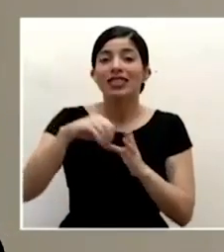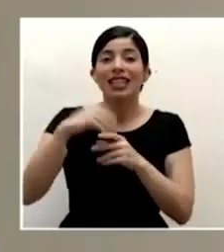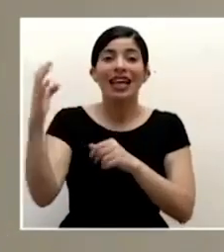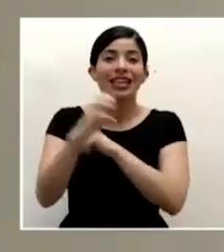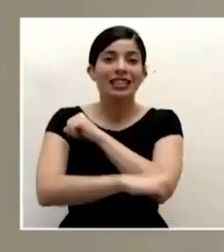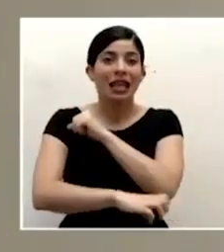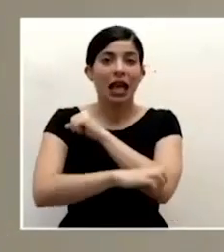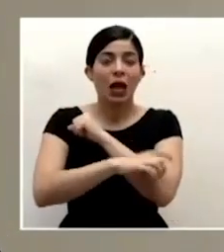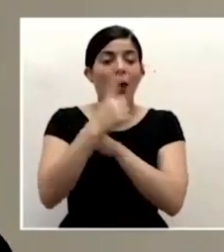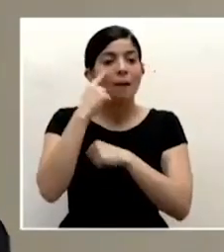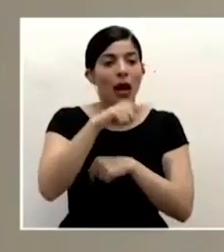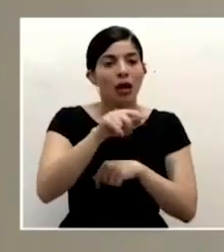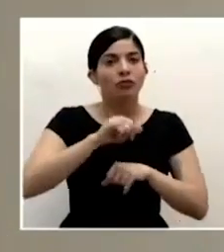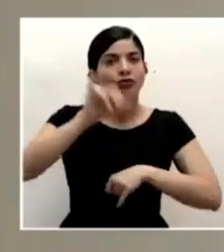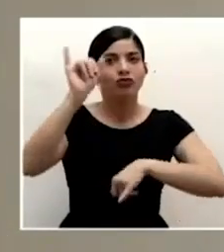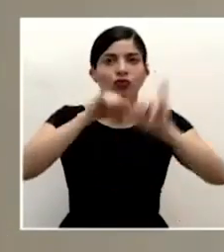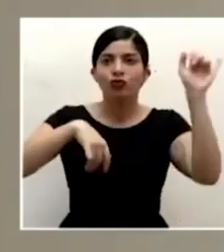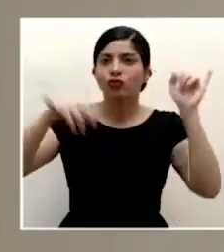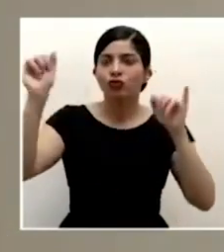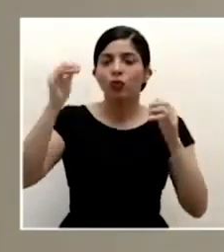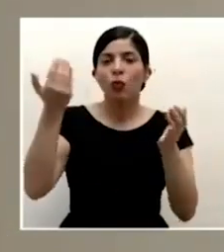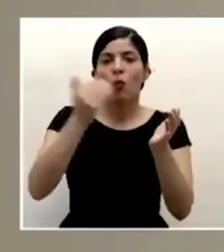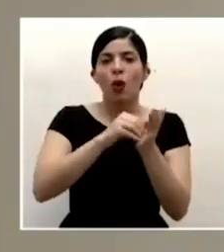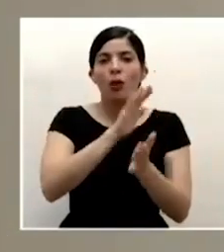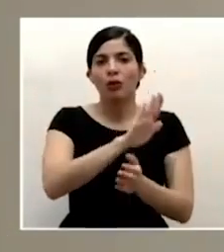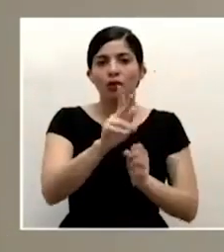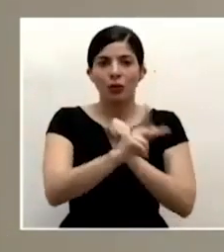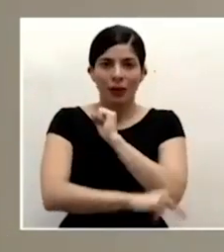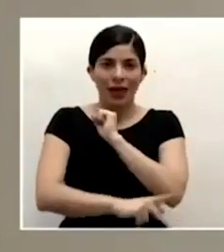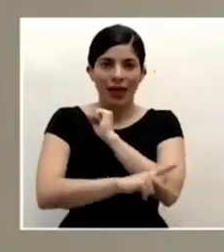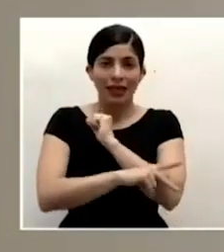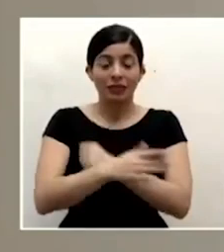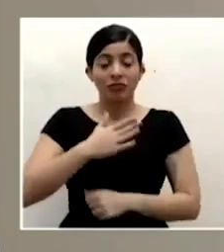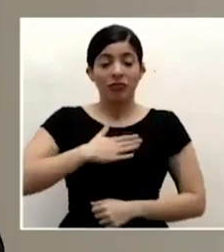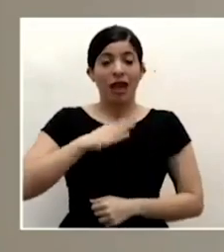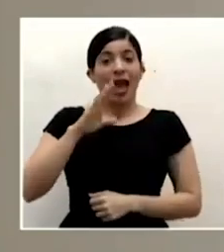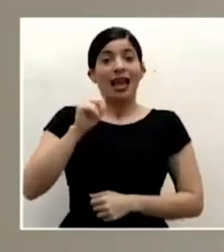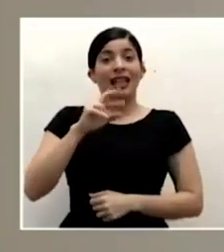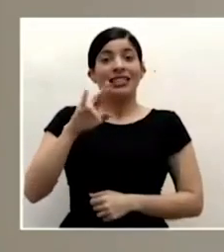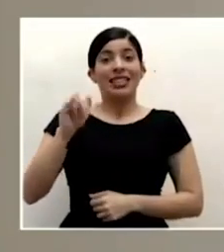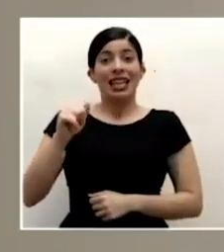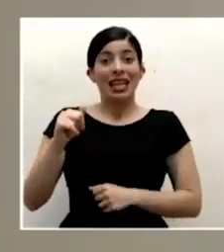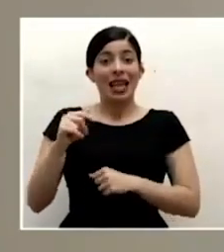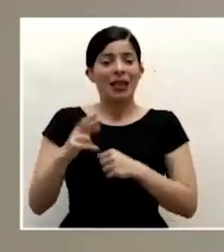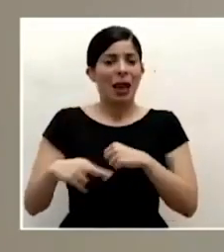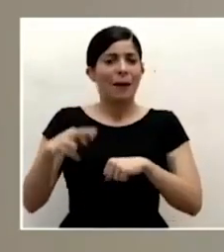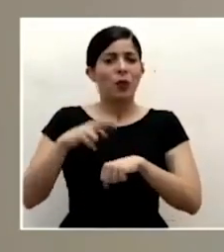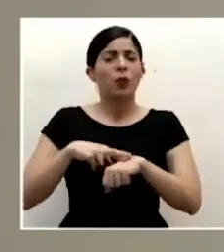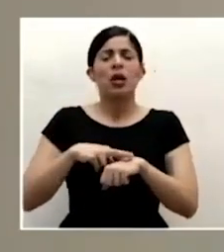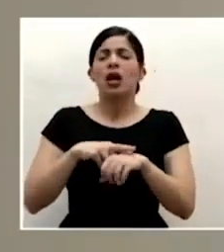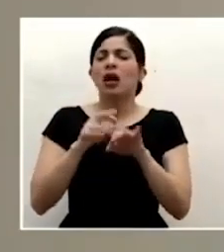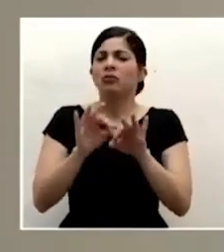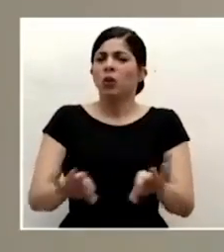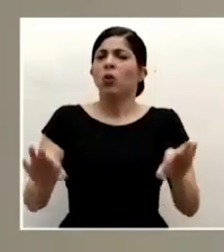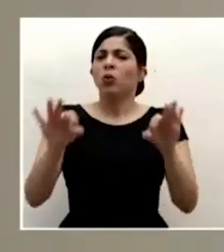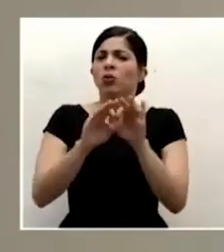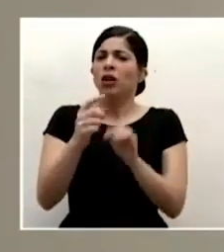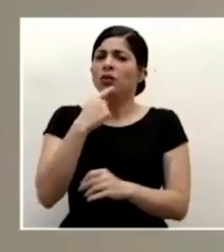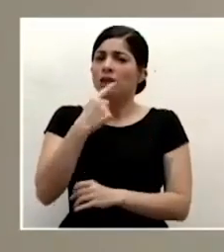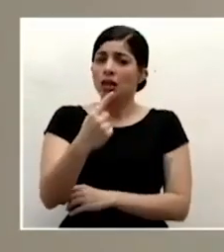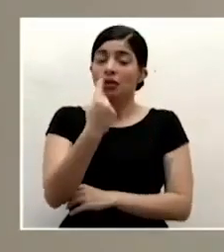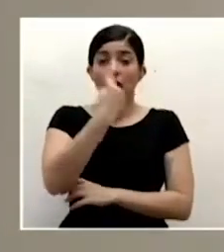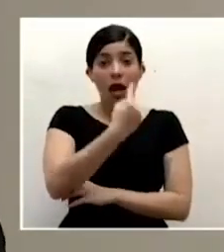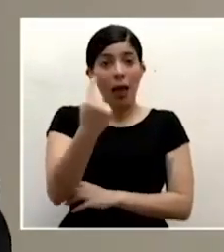regresar a sus destinos para la cancillería de la república es fundamental decir que cada persona cuenta